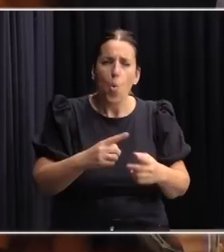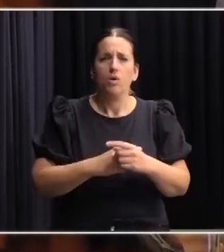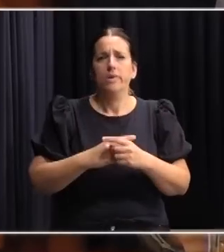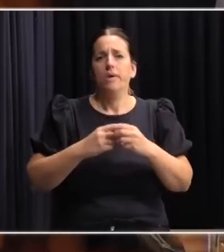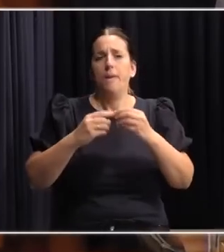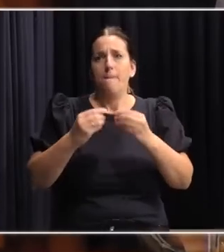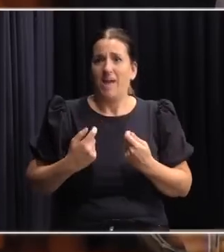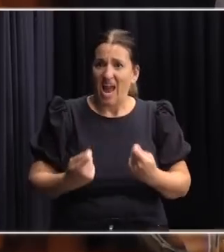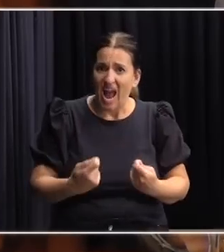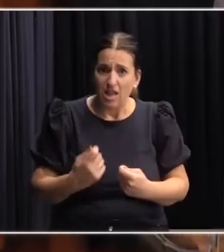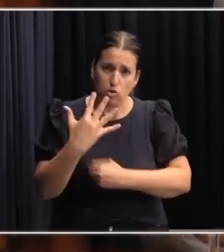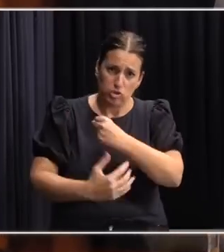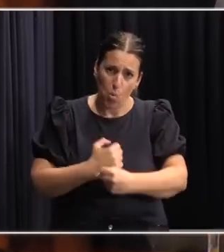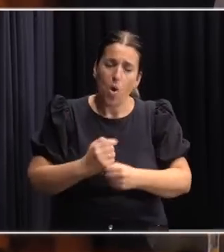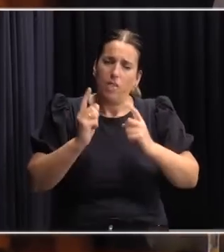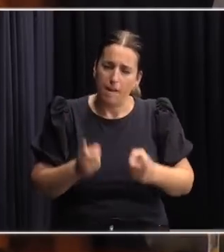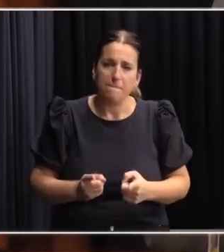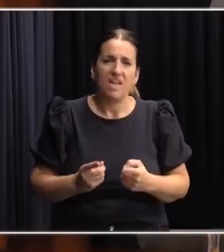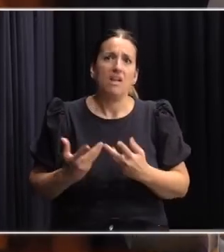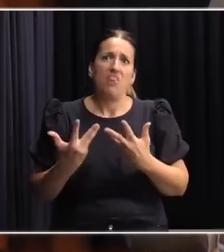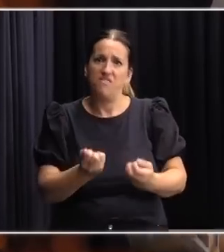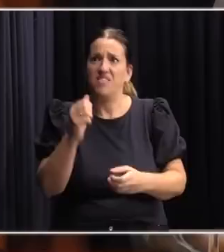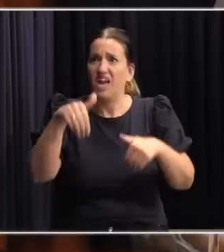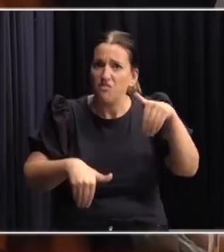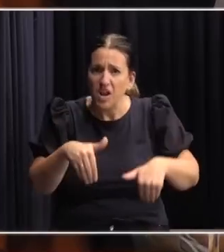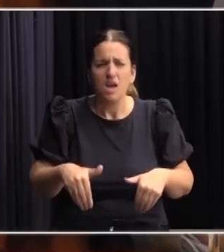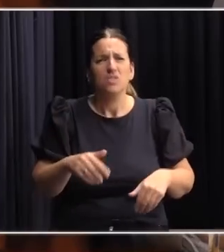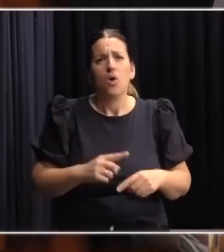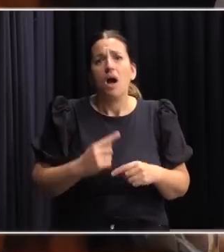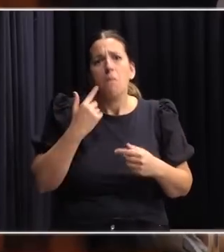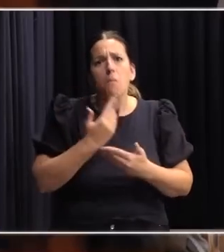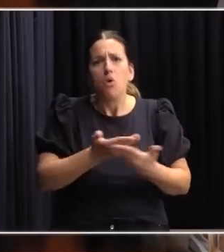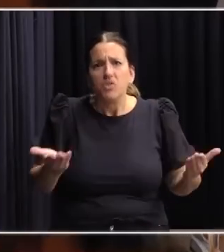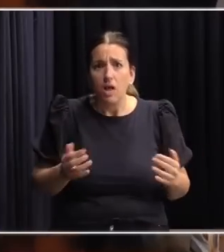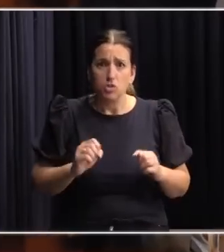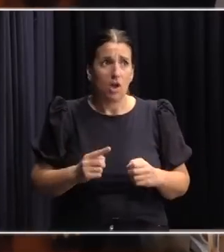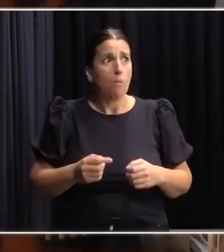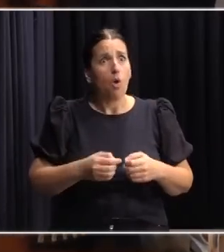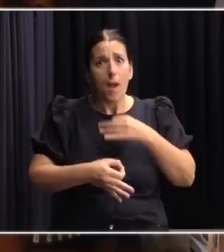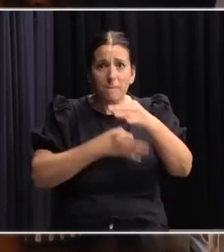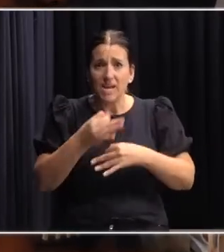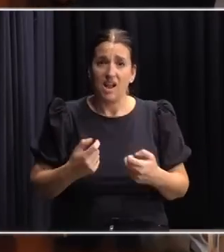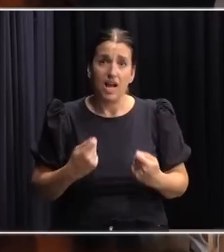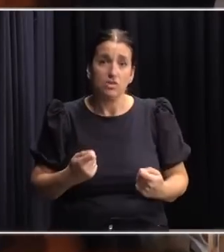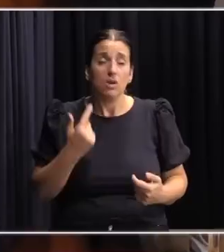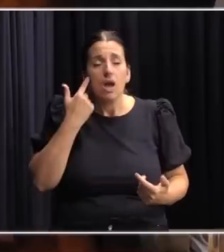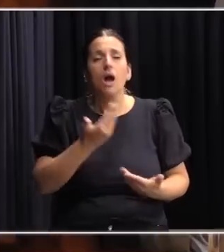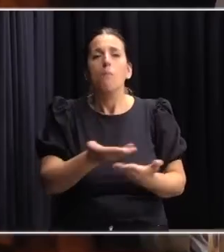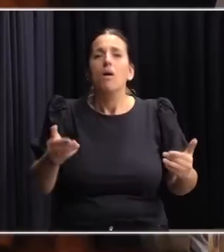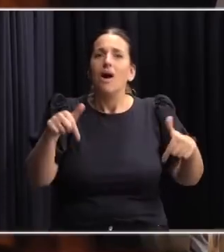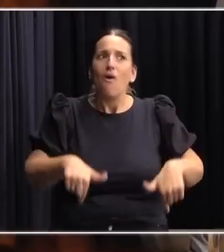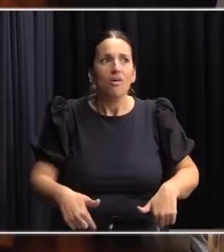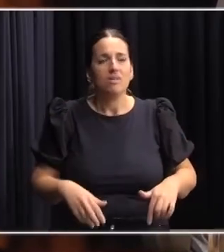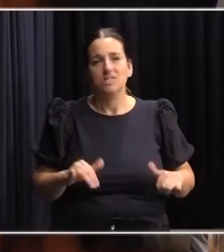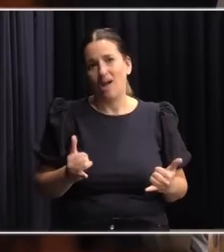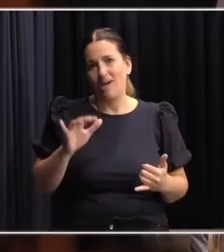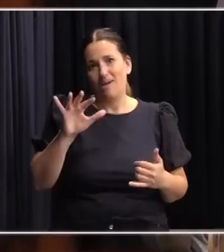en un referéndum, ha elaborado rendiciones de cuentas y hoy trae este proyecto